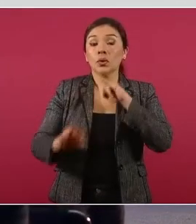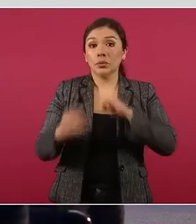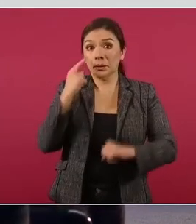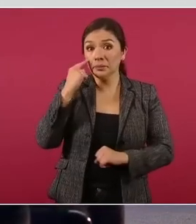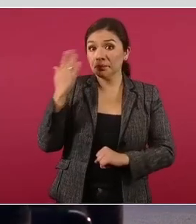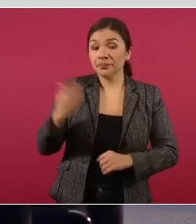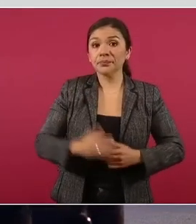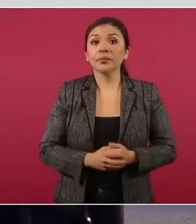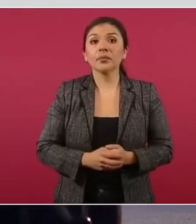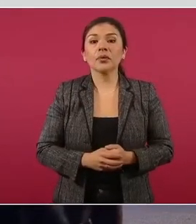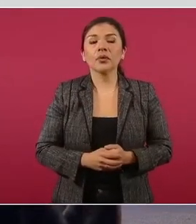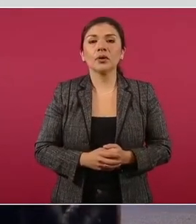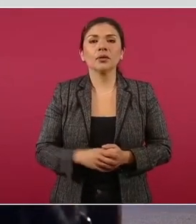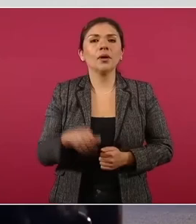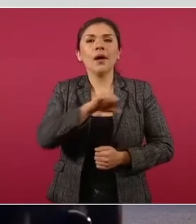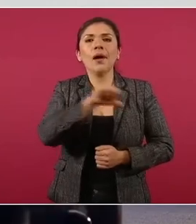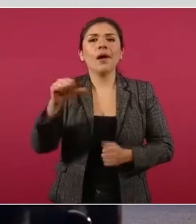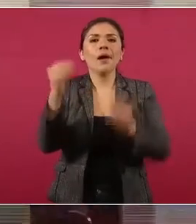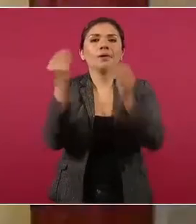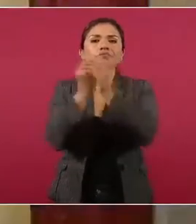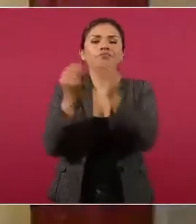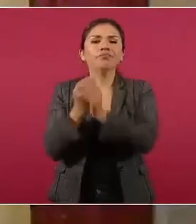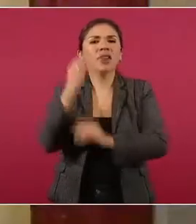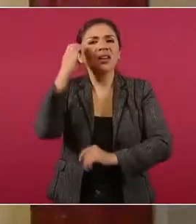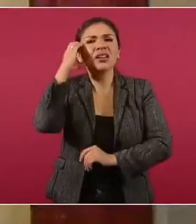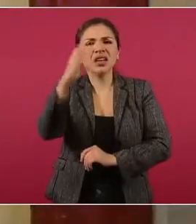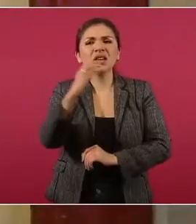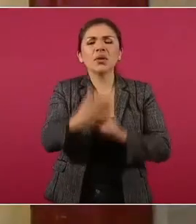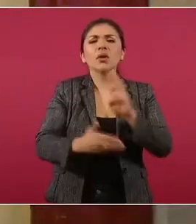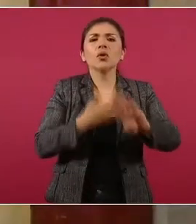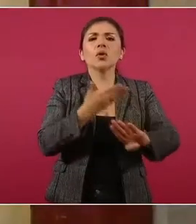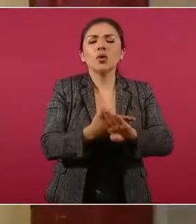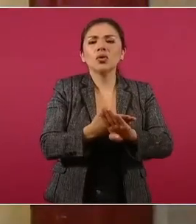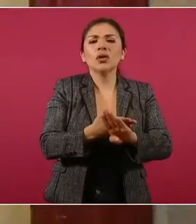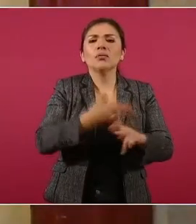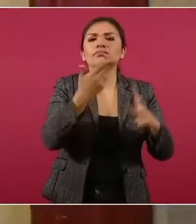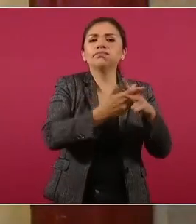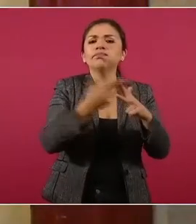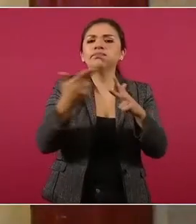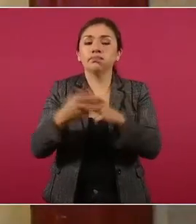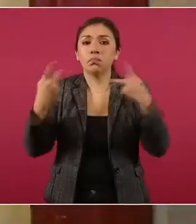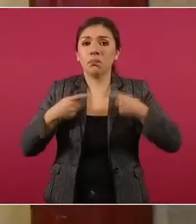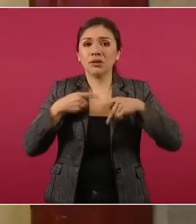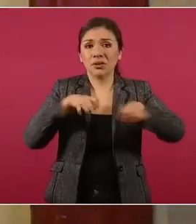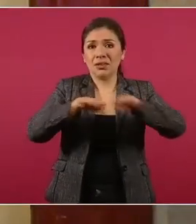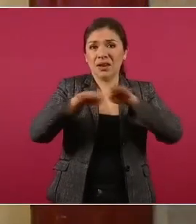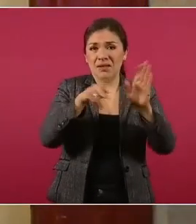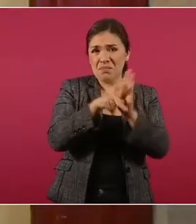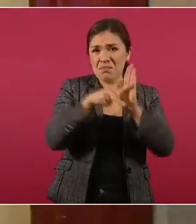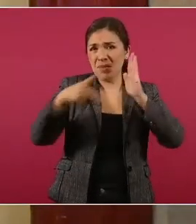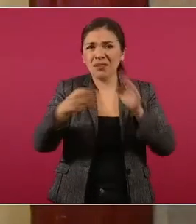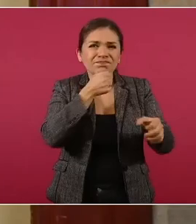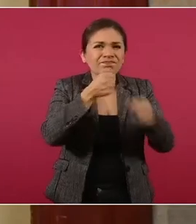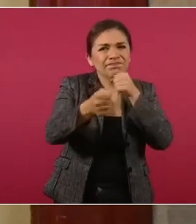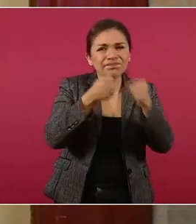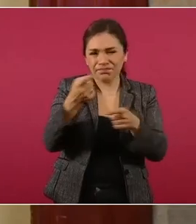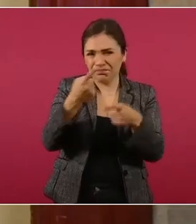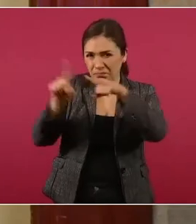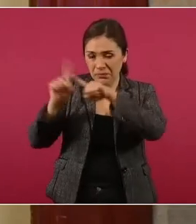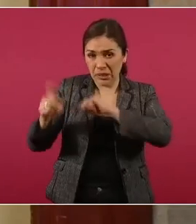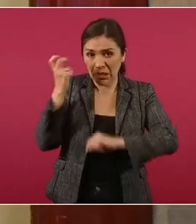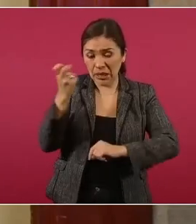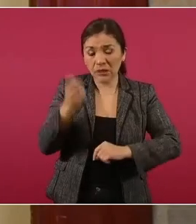en el caso de los crímenes cometidos de homicidio en contra de periodistas, informar que